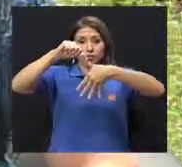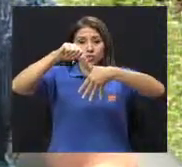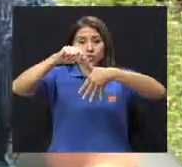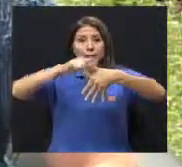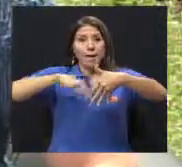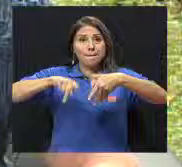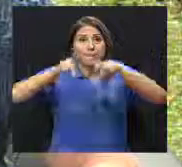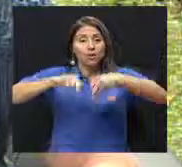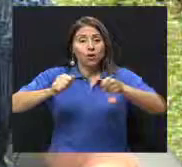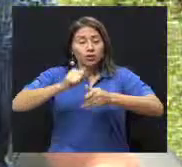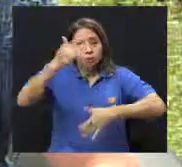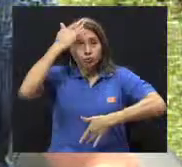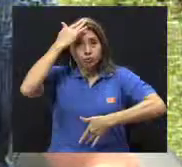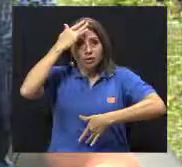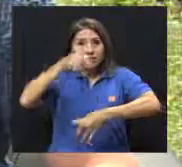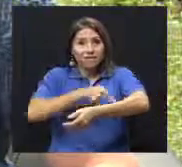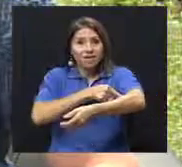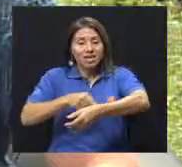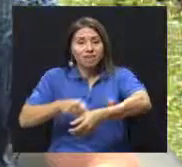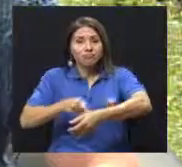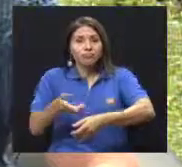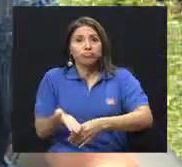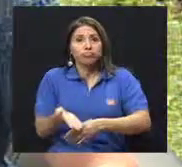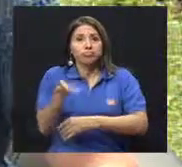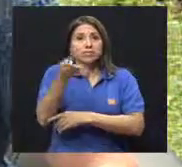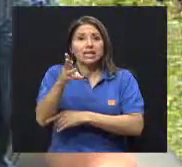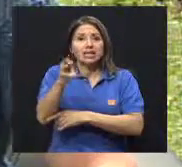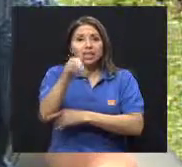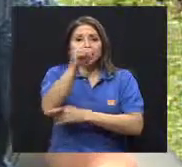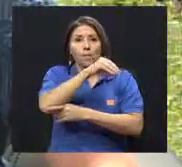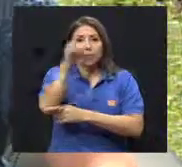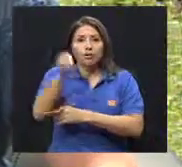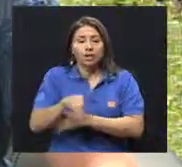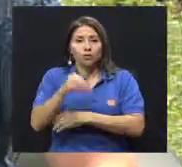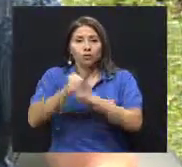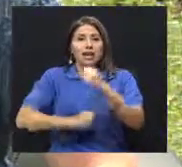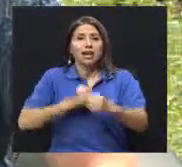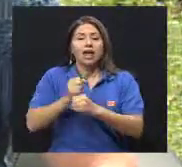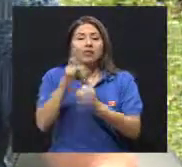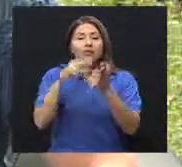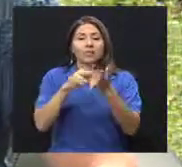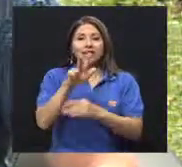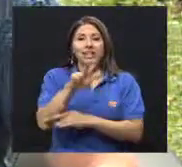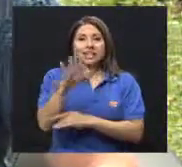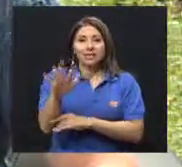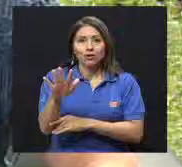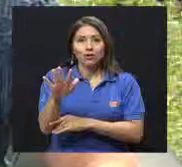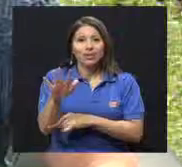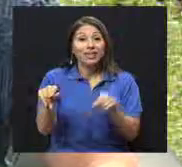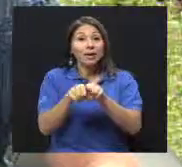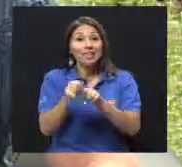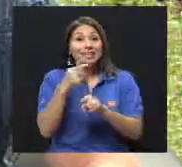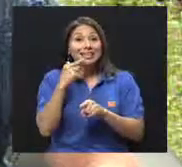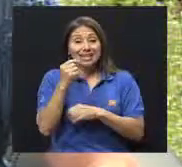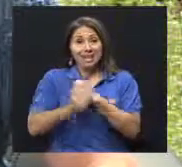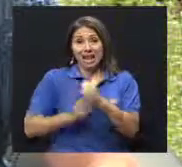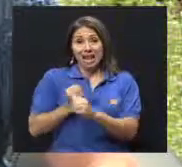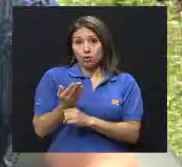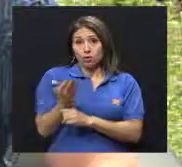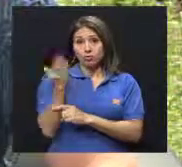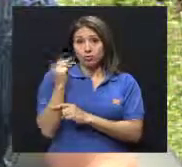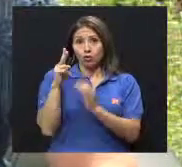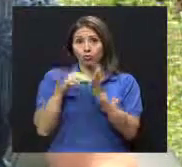60% en el año 2035. Y esta misma Federación de Diabetes reporta que en el año 2013 hubo